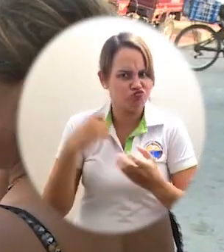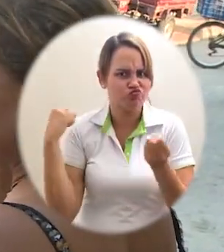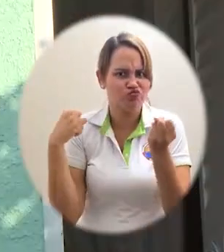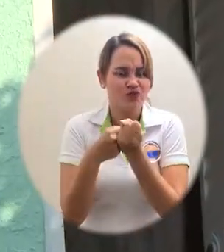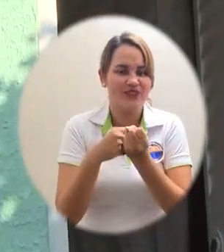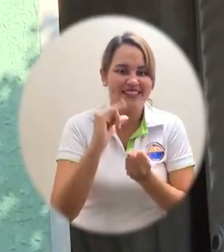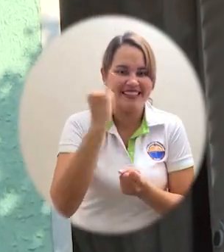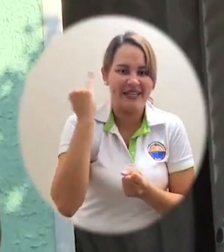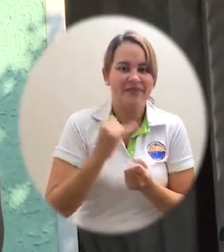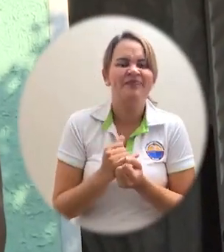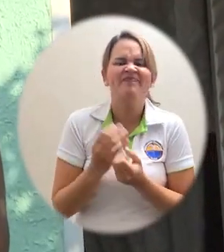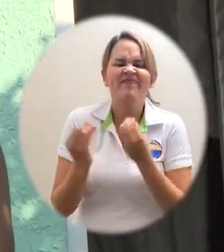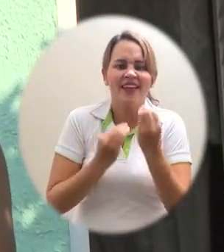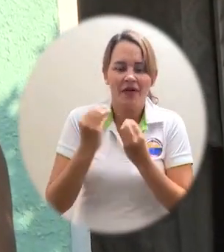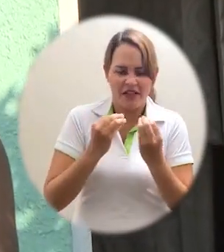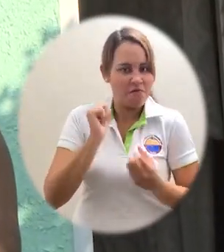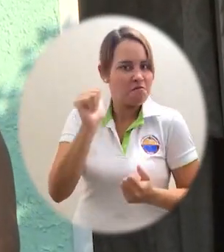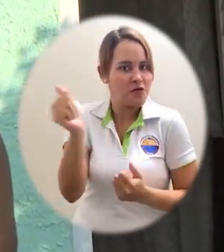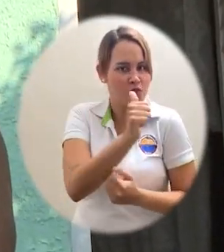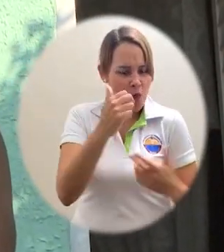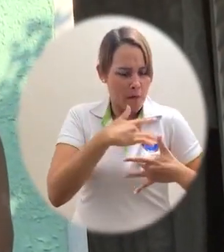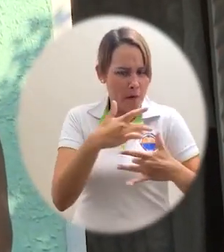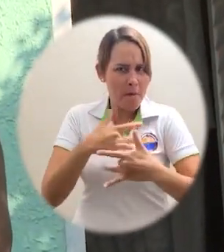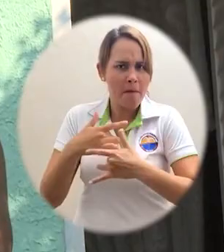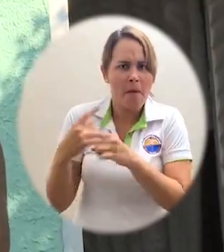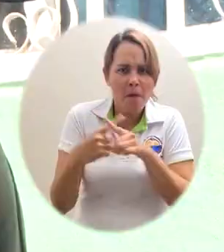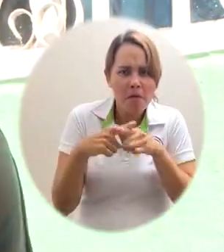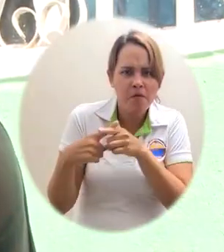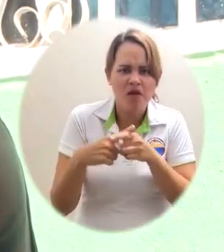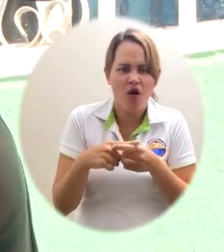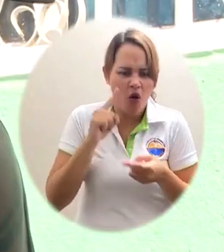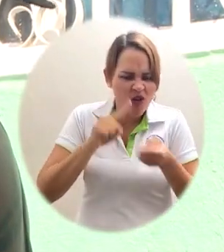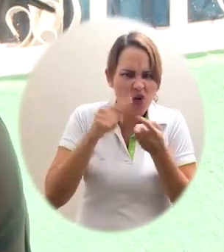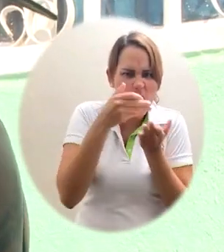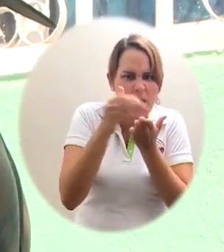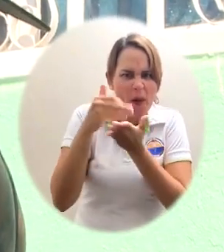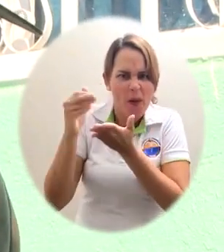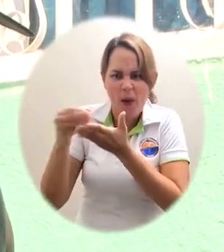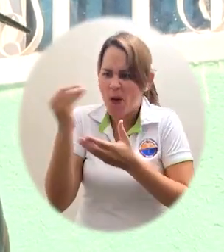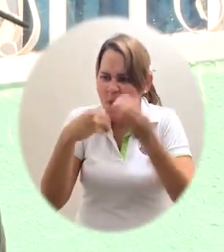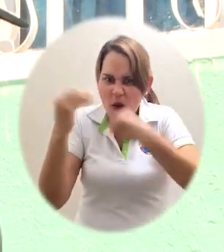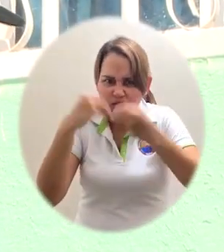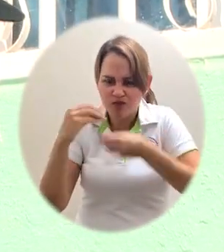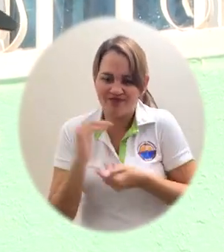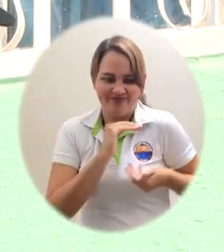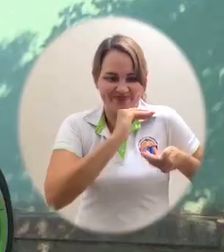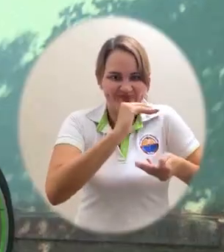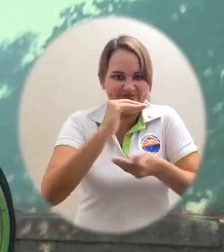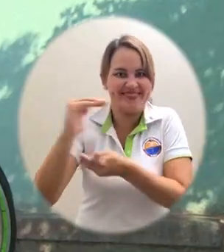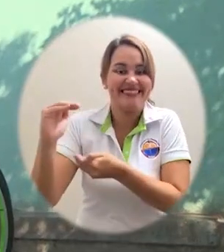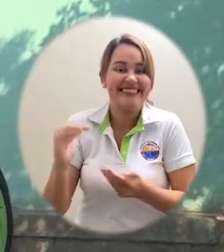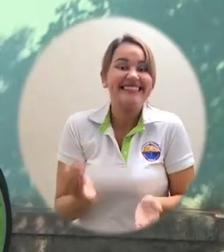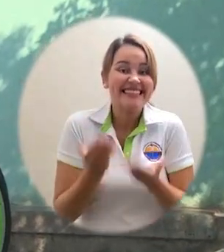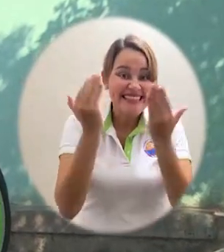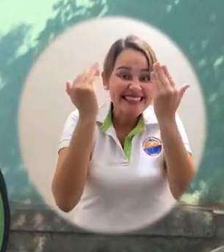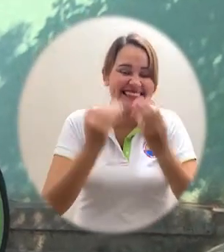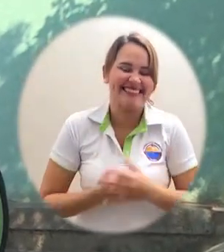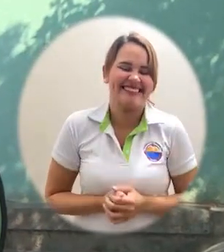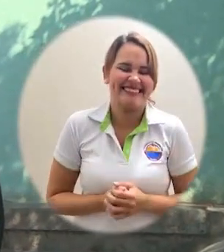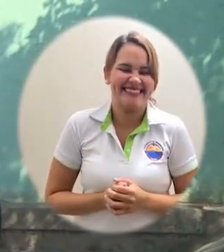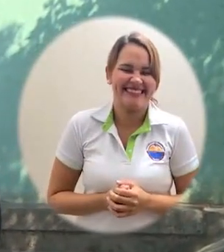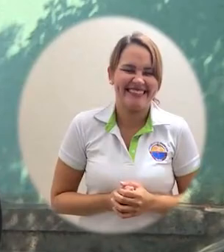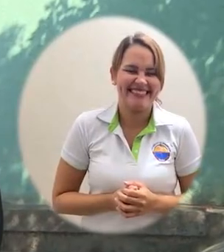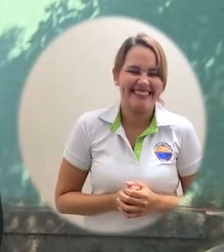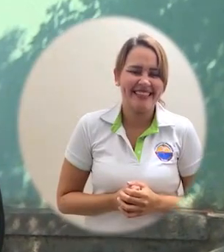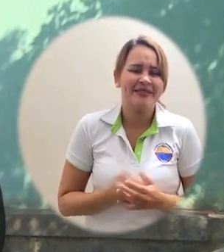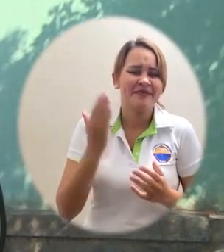creo, se ha visto motivado por esta noble causa. Es así que a través de una colecta voluntaria reunieron para comprar mercados y entregar a